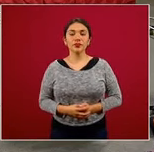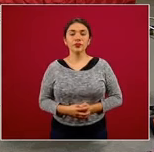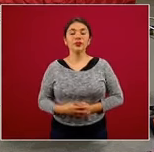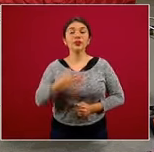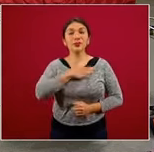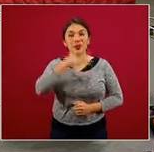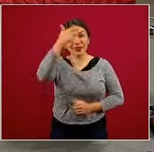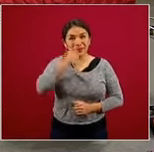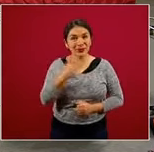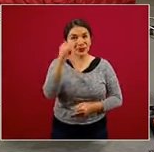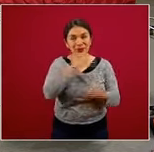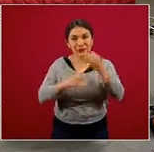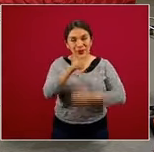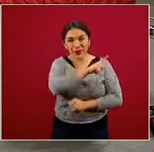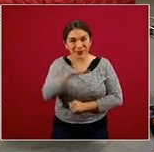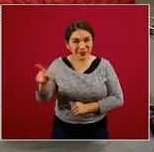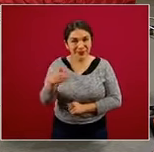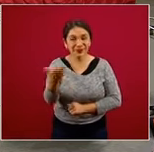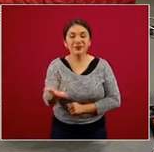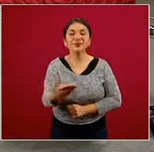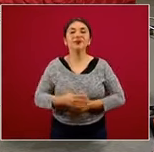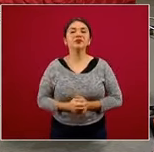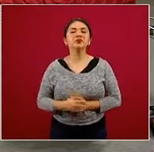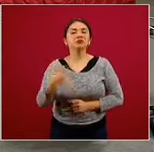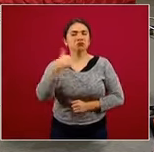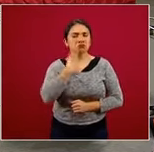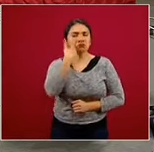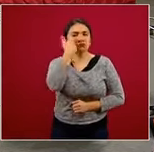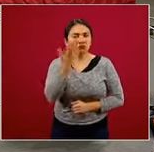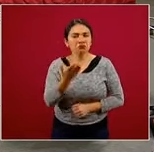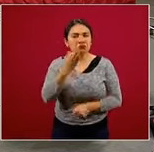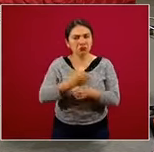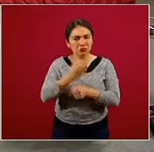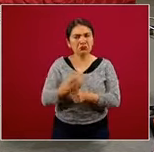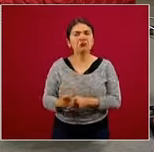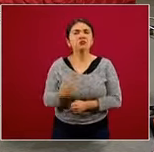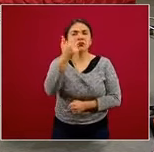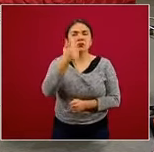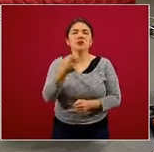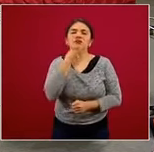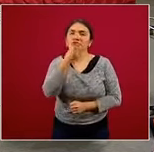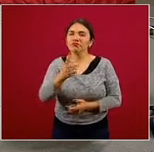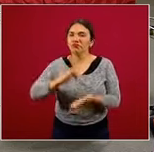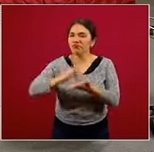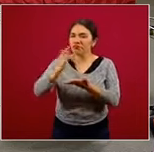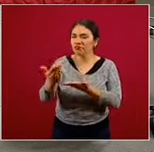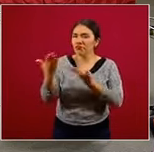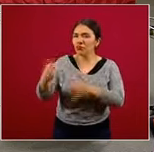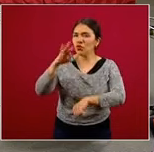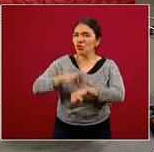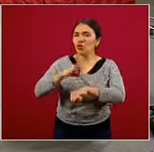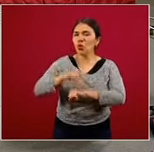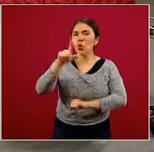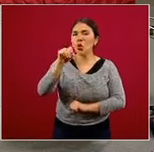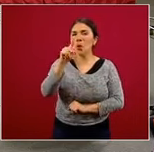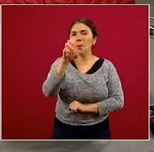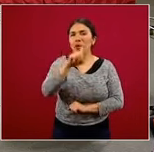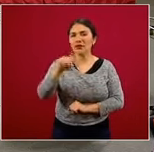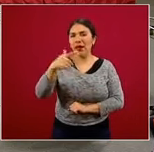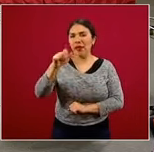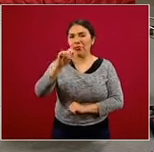Muy buenas noches a todas y todos. Quisiera, en primer lugar, agradecerle mucho al doctor López-Gatell